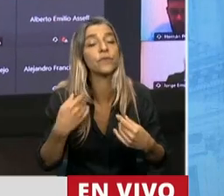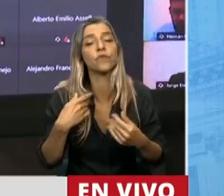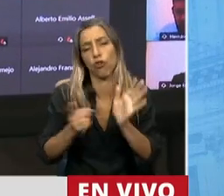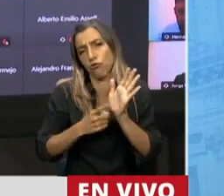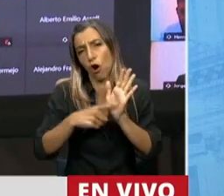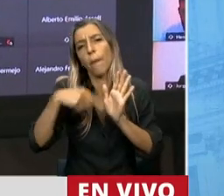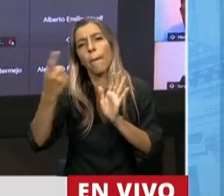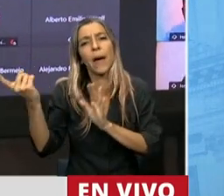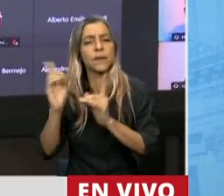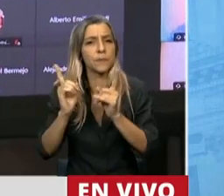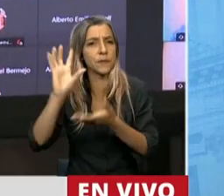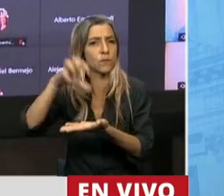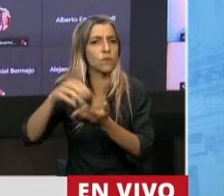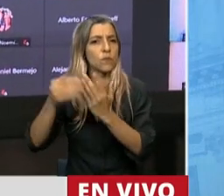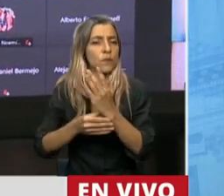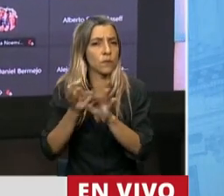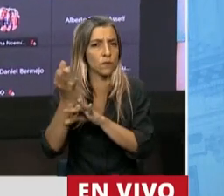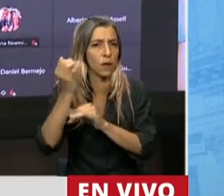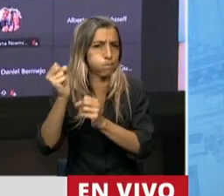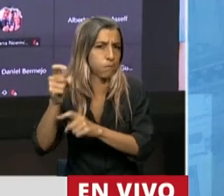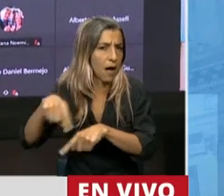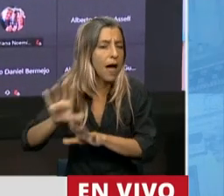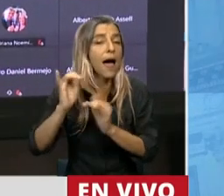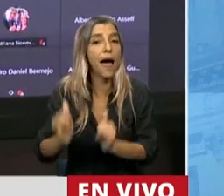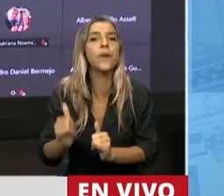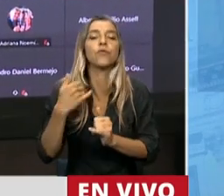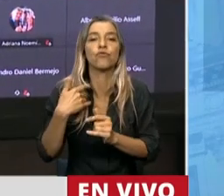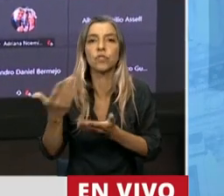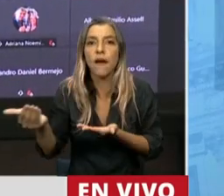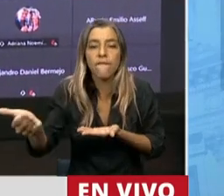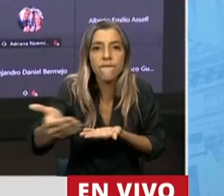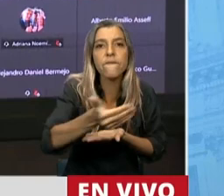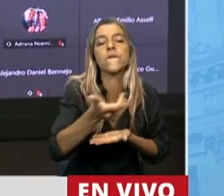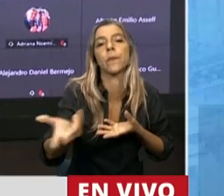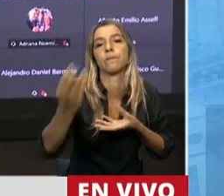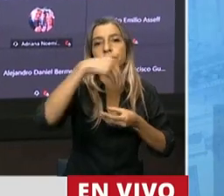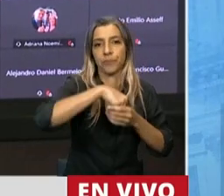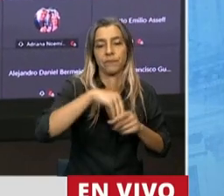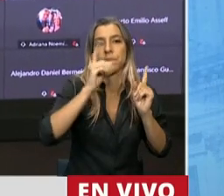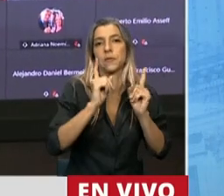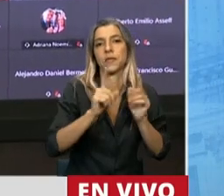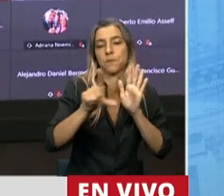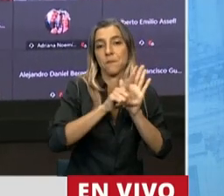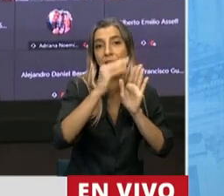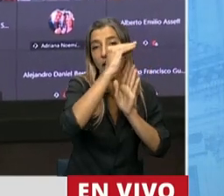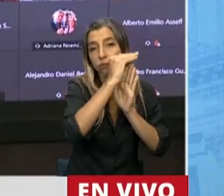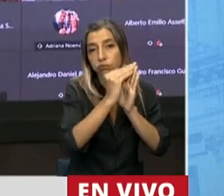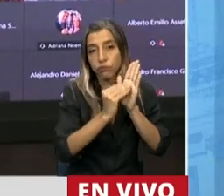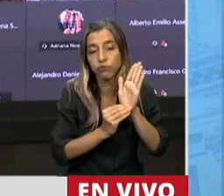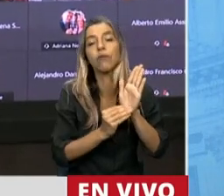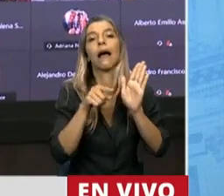estrategias del Ministerio de Educación que ya tenía, pero en esta ley estamos volcándolo con una estrategia